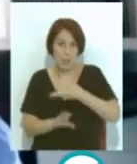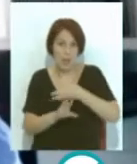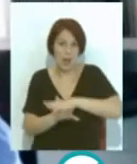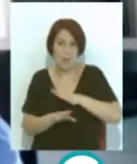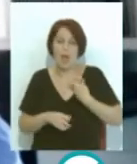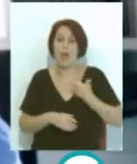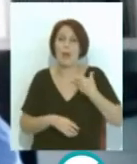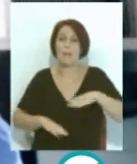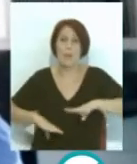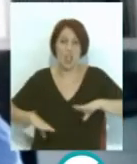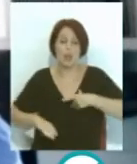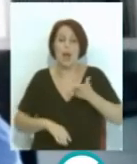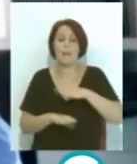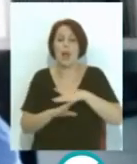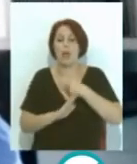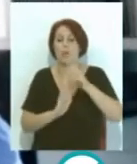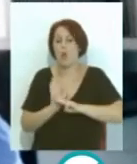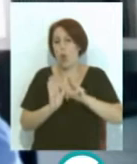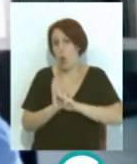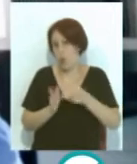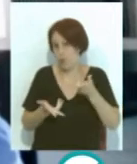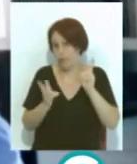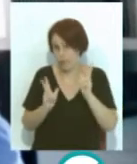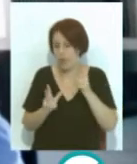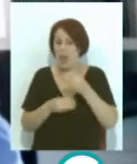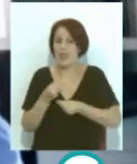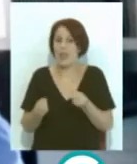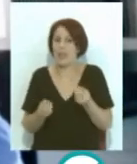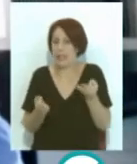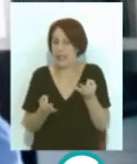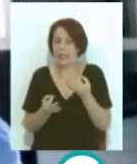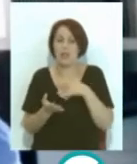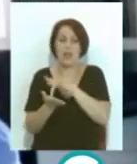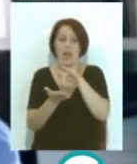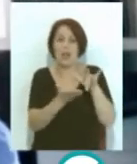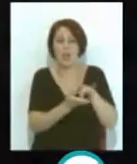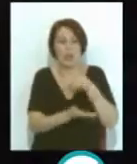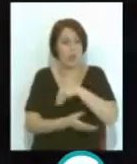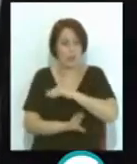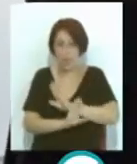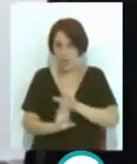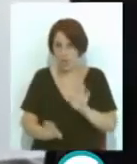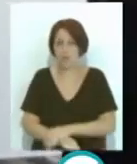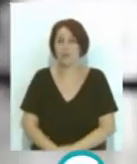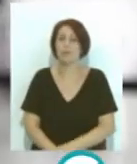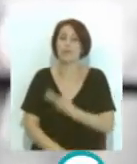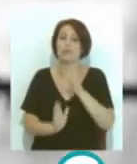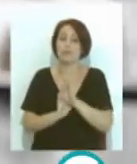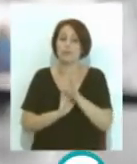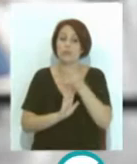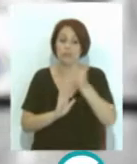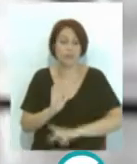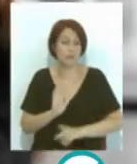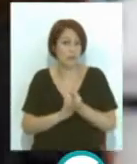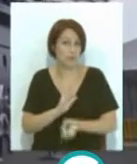siguiendo el protocolo que se ha permitido, un itinerario de escalas nacionales nada más. Y siguiendo además las normas